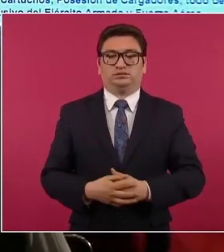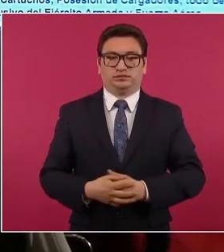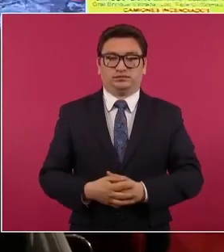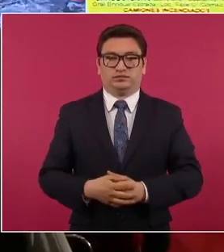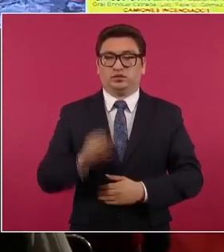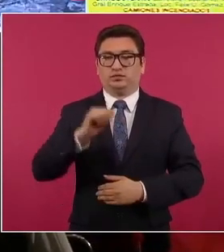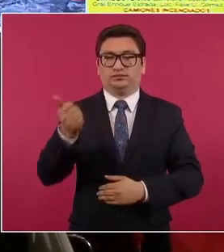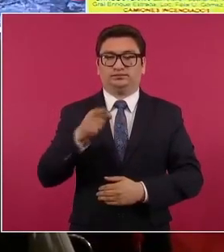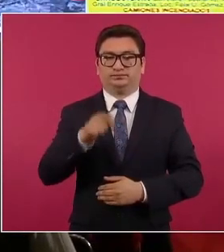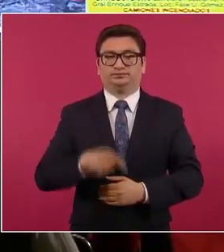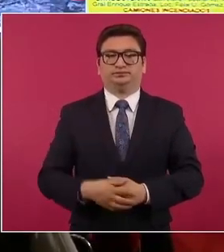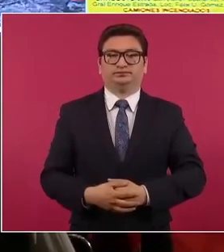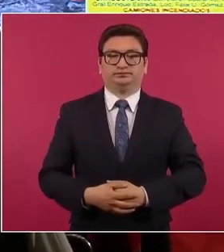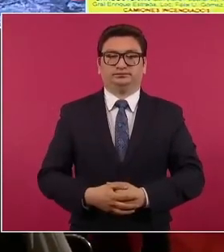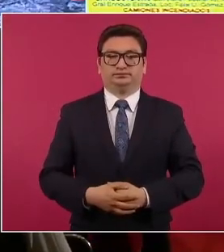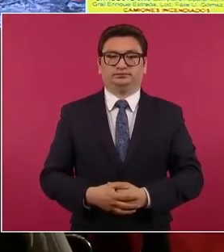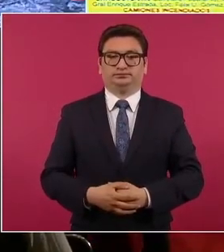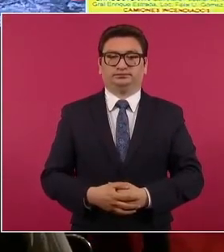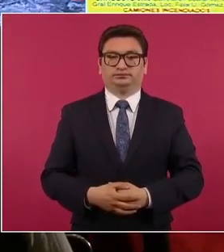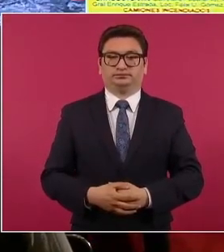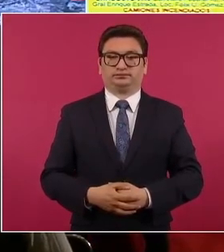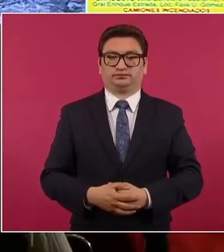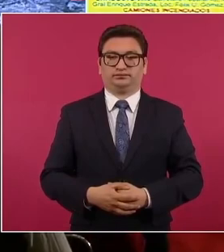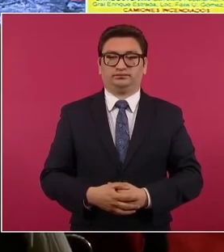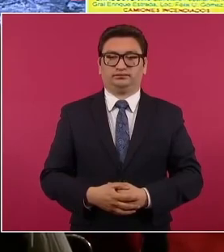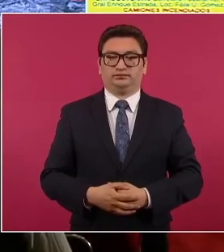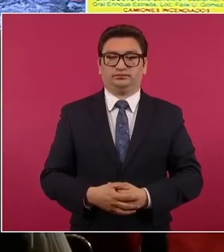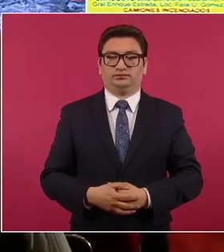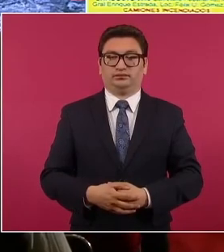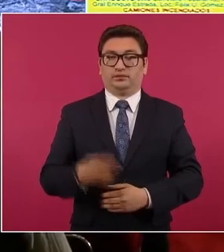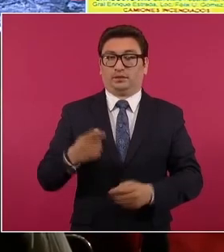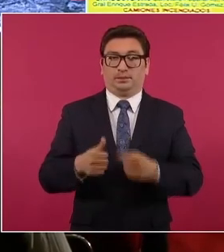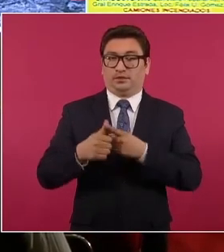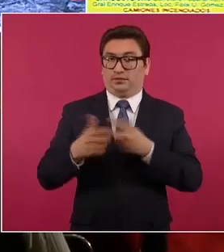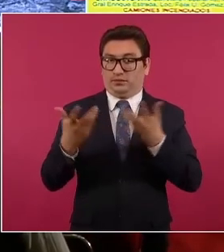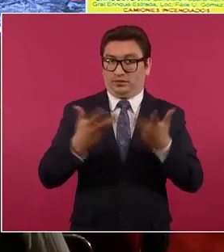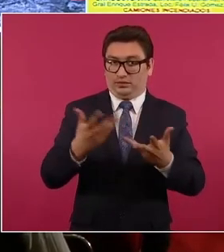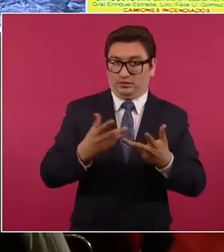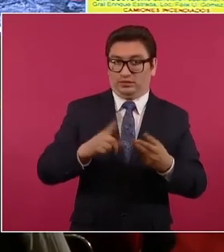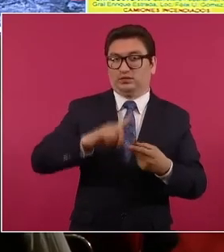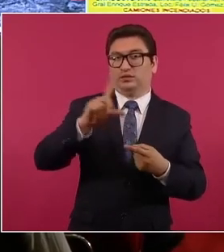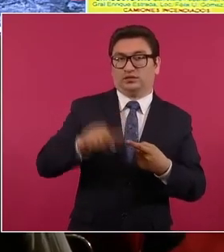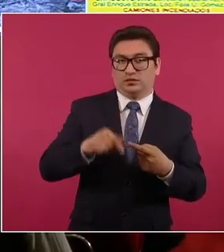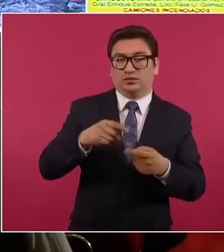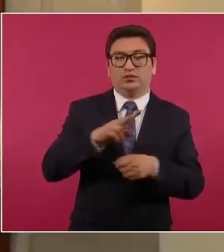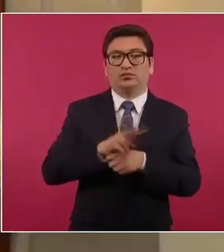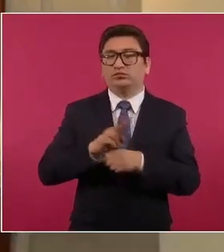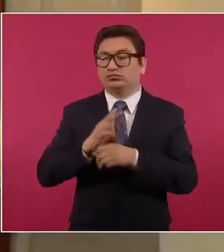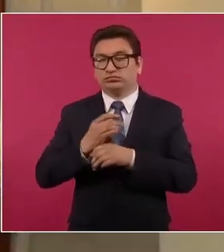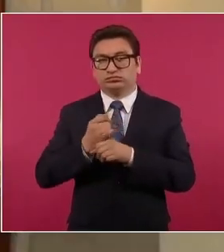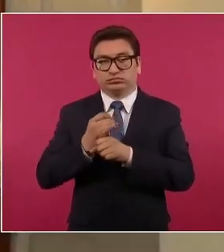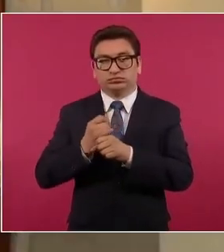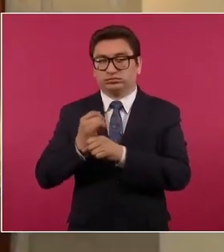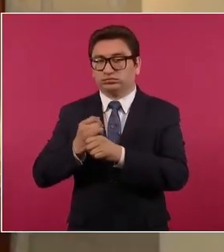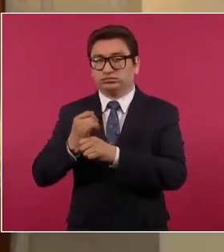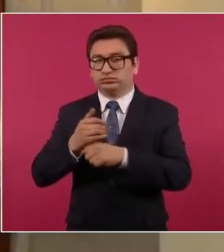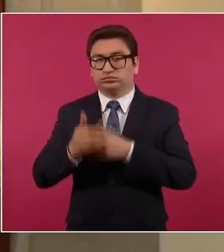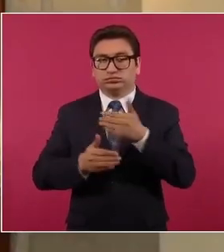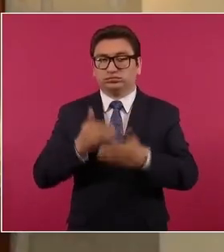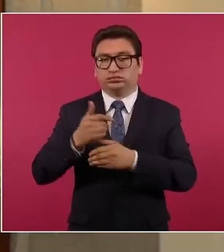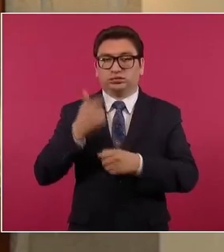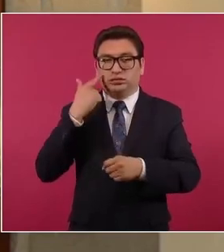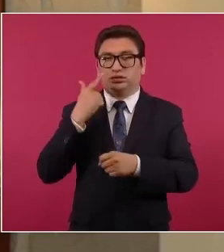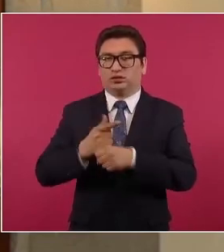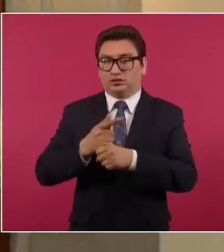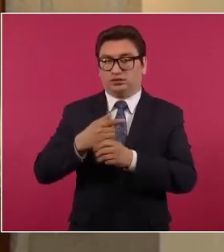Siguiente. Este fue un primer hecho. Después de este hecho y con motivo del seguimiento, se realizó una